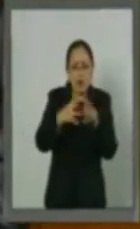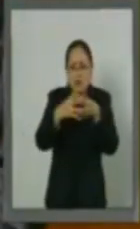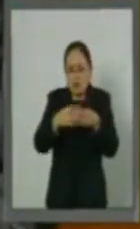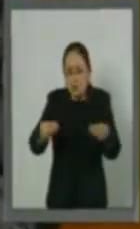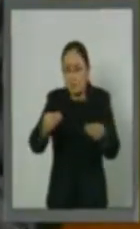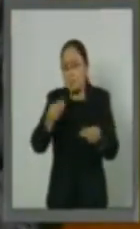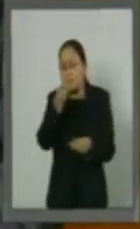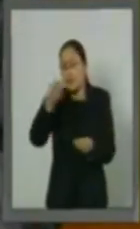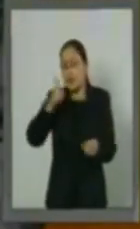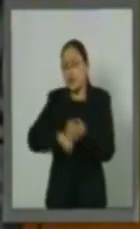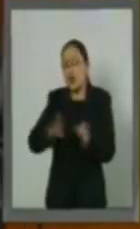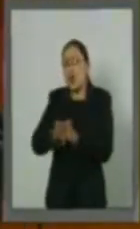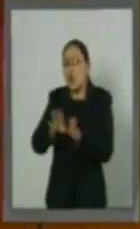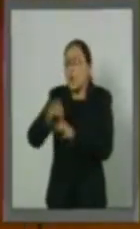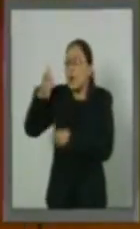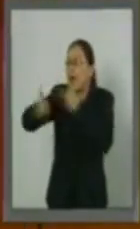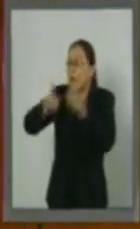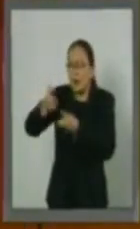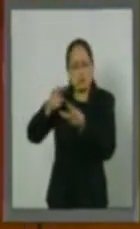disolución.